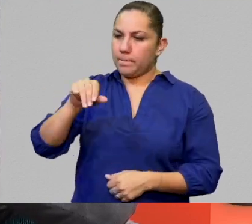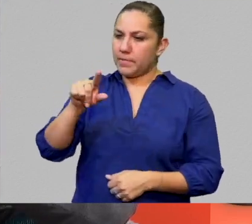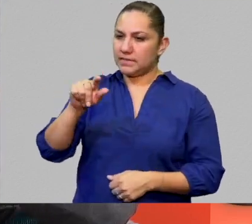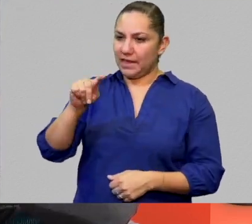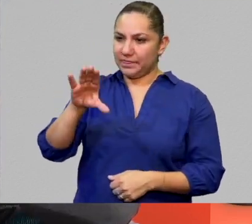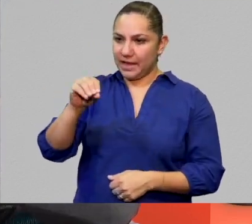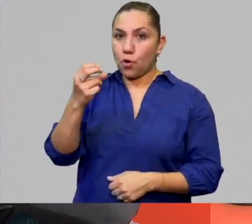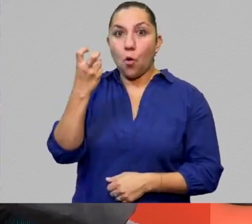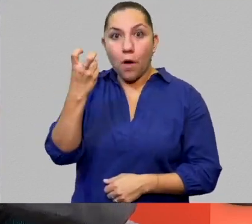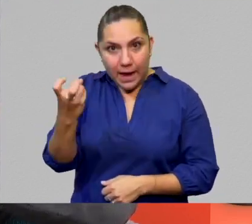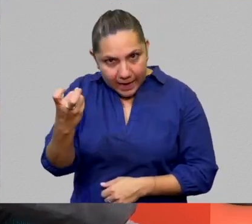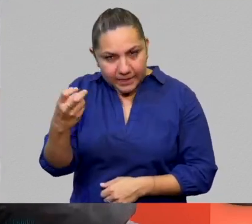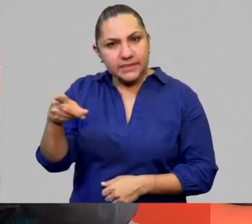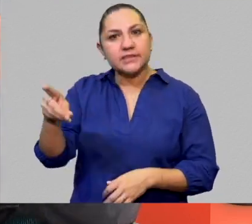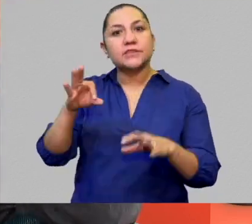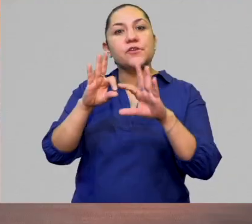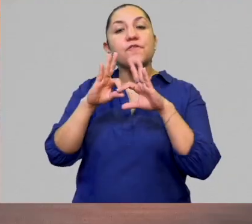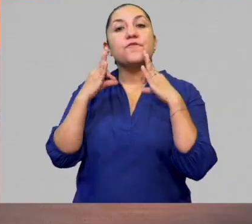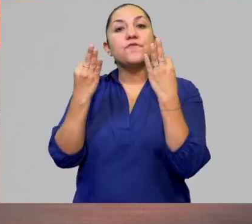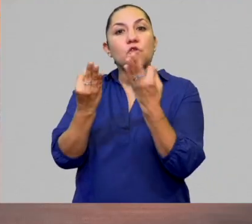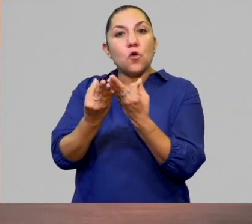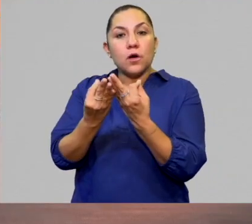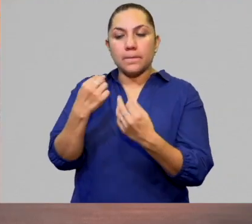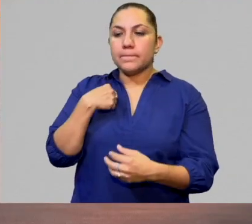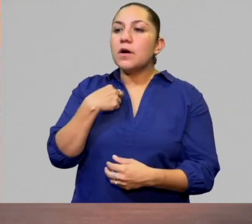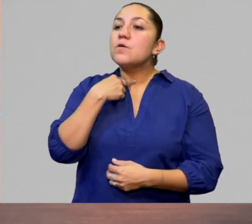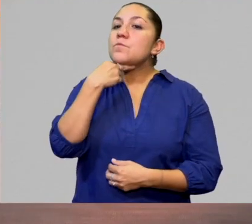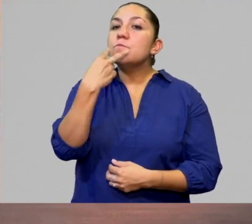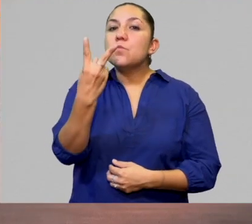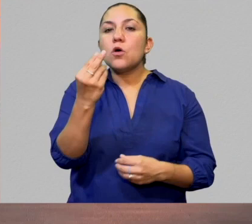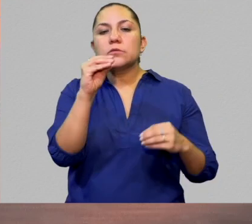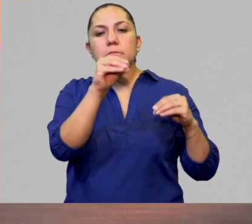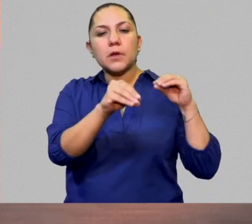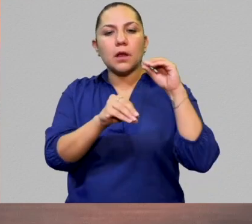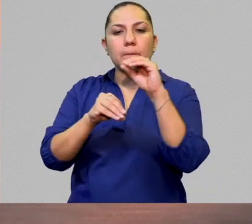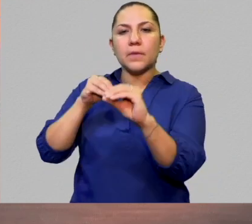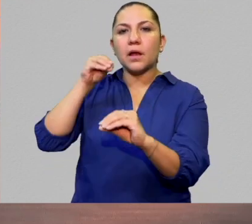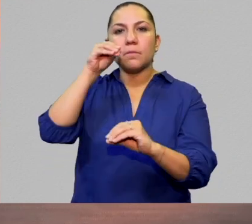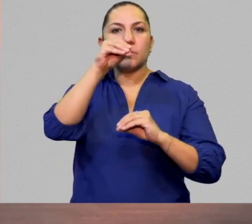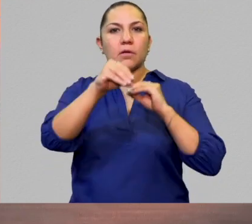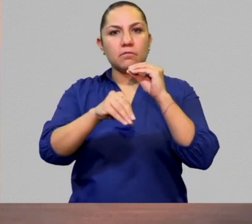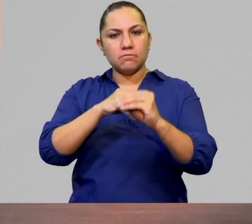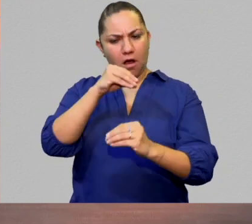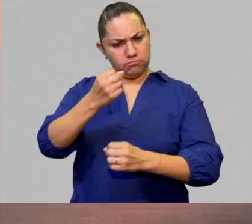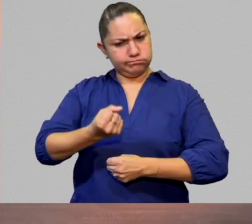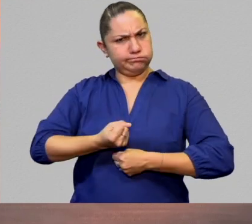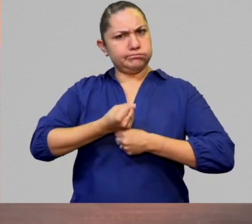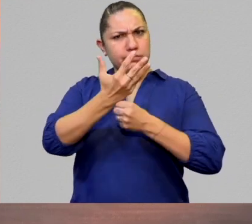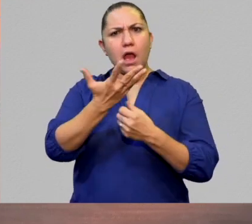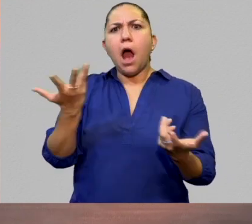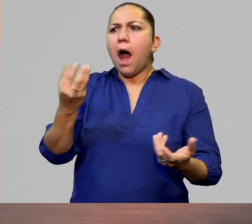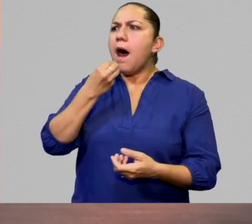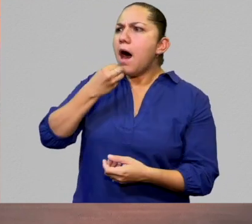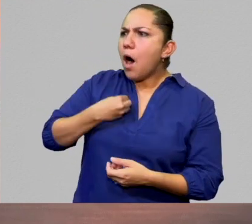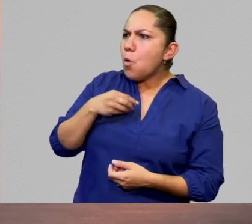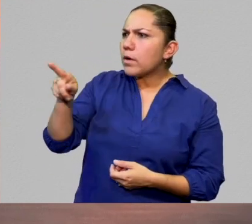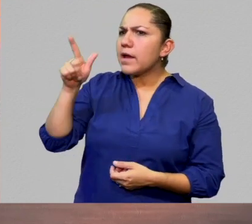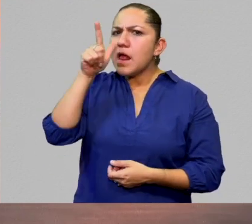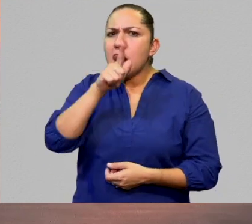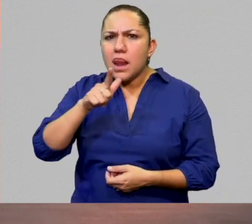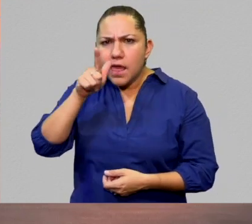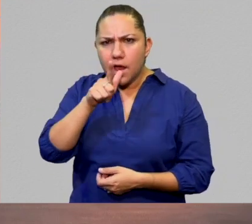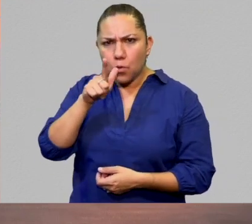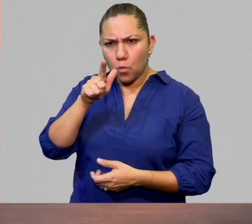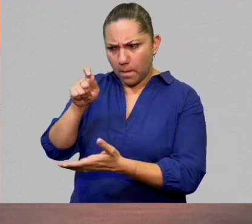esta oralitura, estas formas orales que existen y que, aunque haya gente ágrafa, está